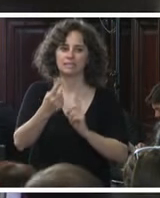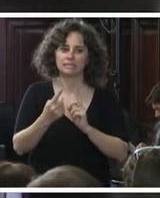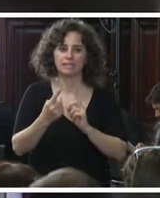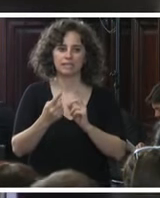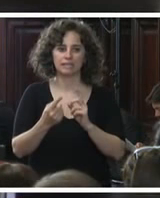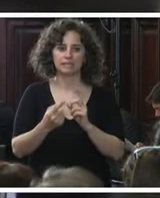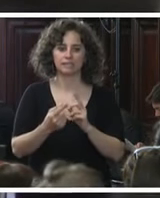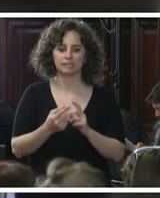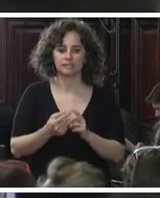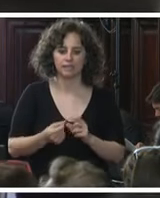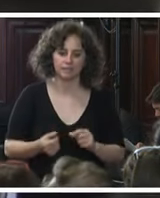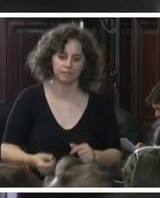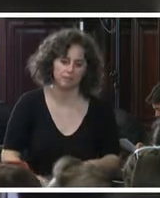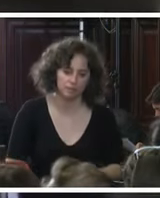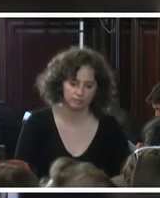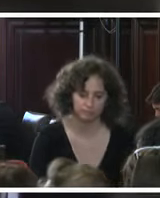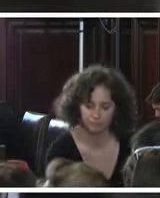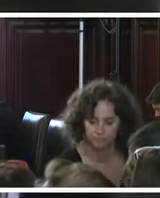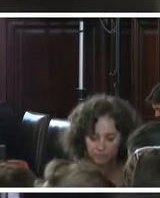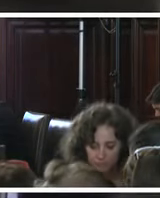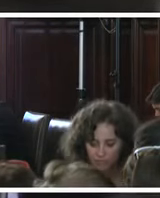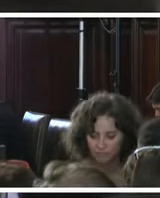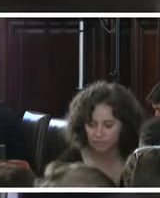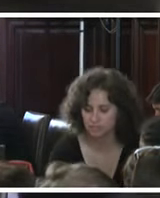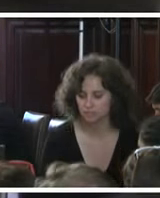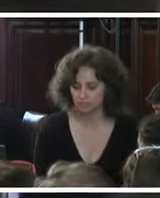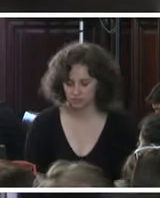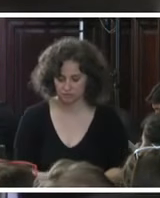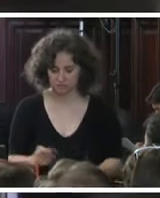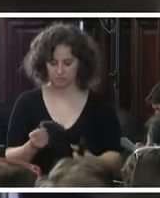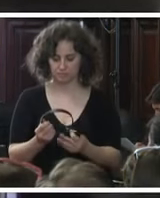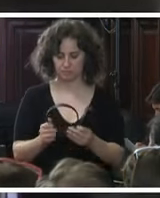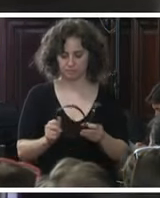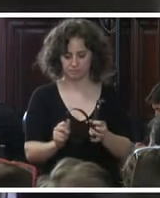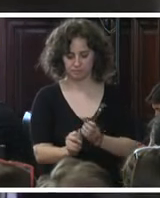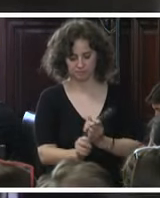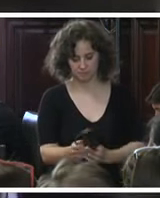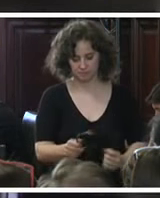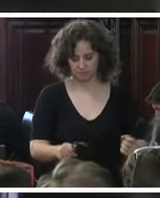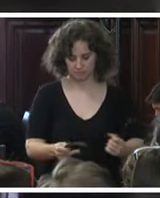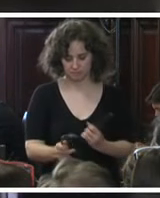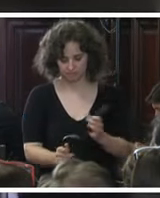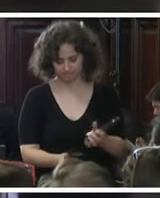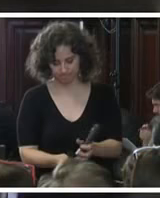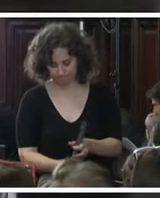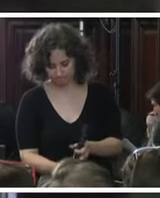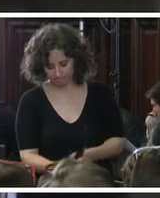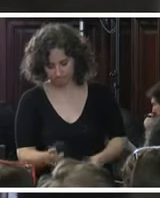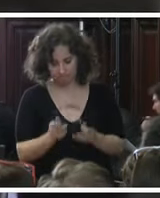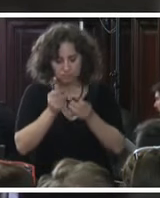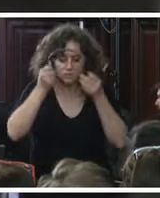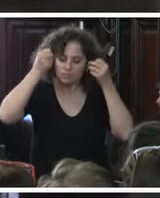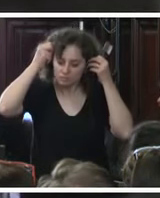hablar mucho si quiero saludar a la madre y al padre que están hoy aquí y que están